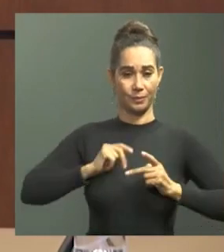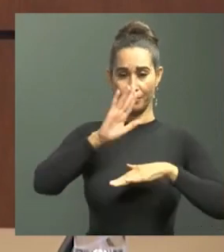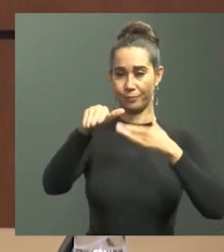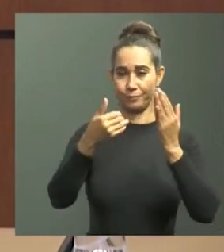todos los dominicanos.